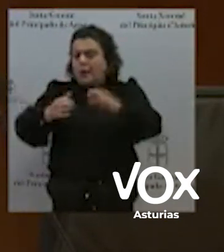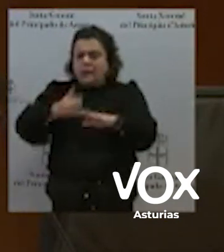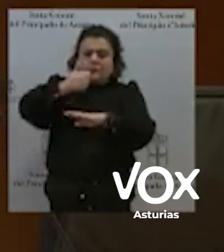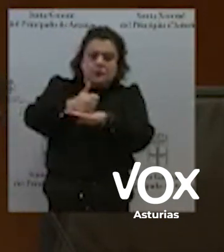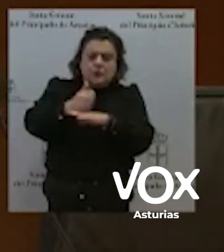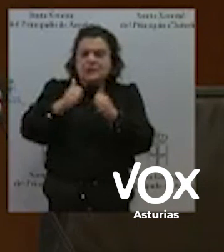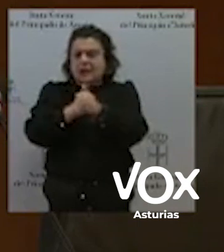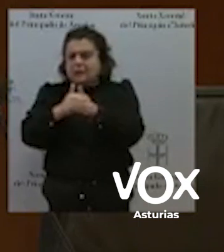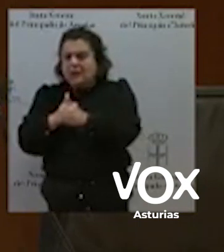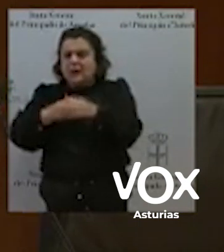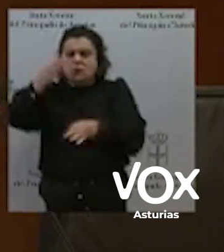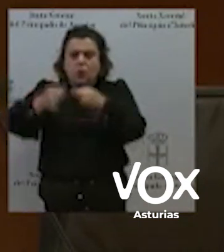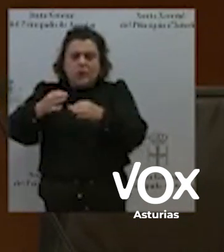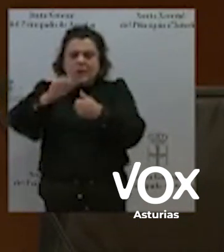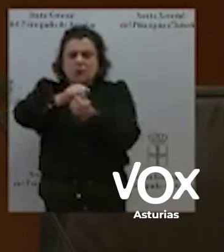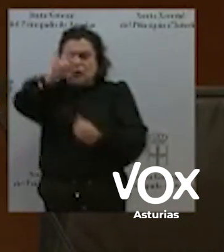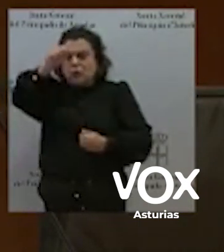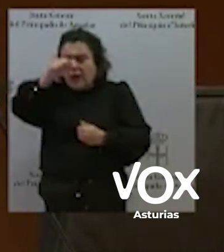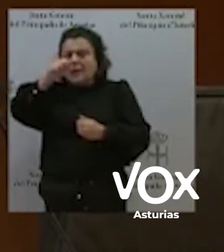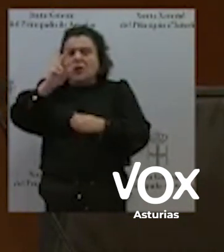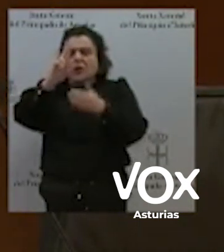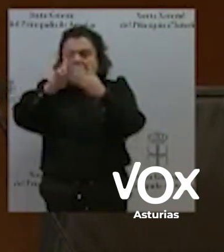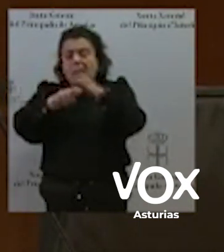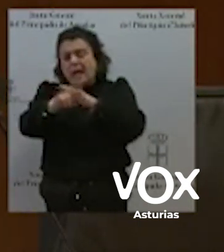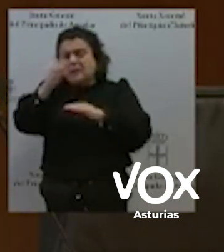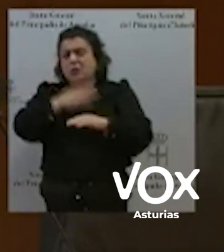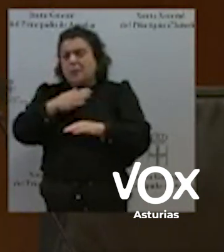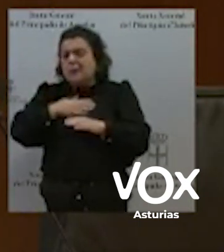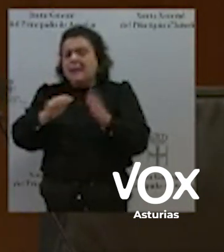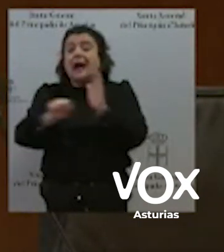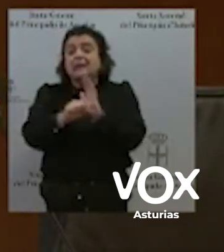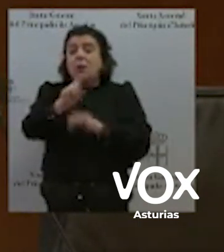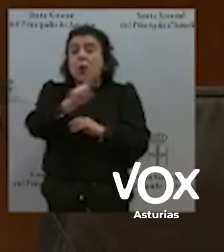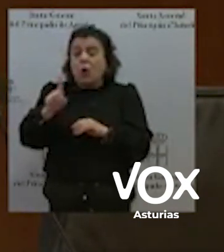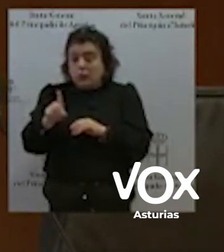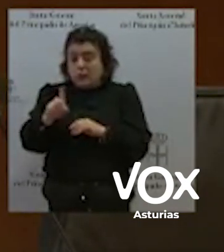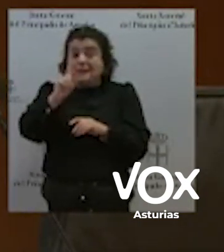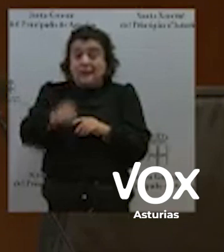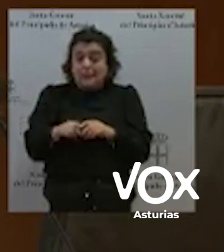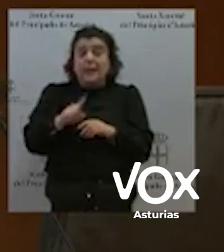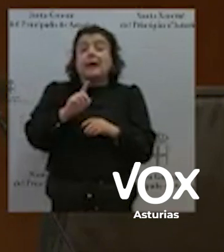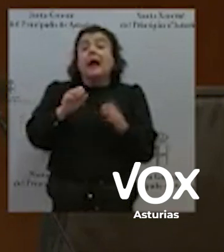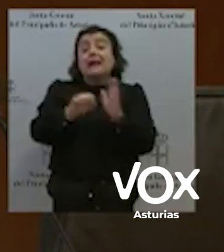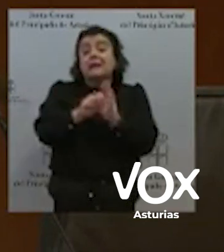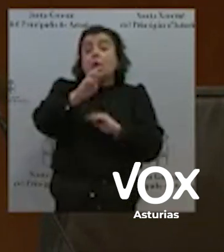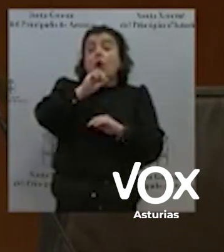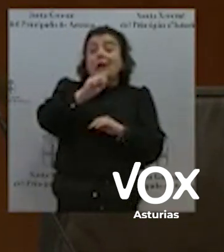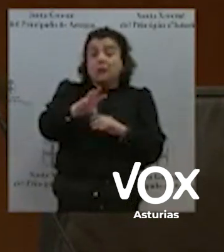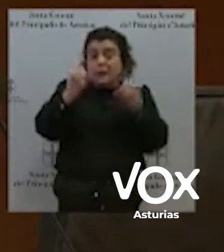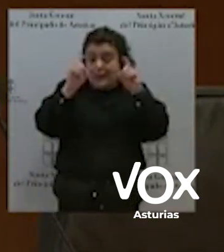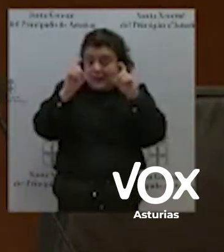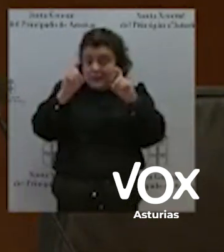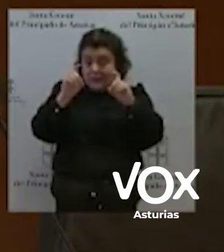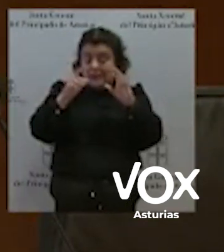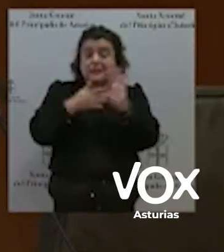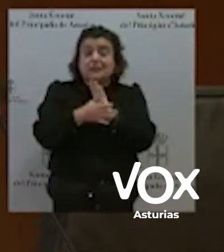registradores de la propiedad y mercantiles. Artículo 11. En la enseñanza obligatorio también. Artículo 14. La lengua gallega es materia de estudio obligatorio en